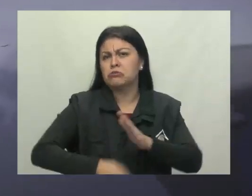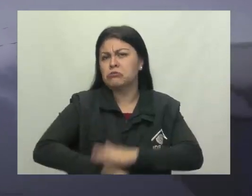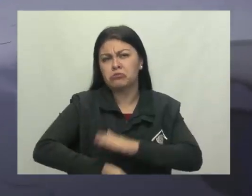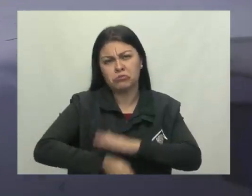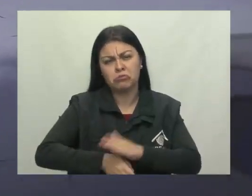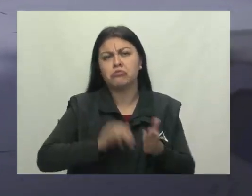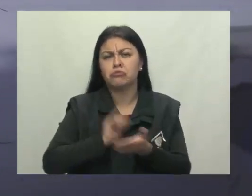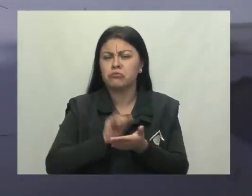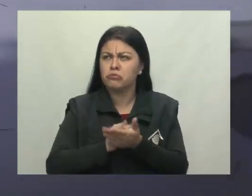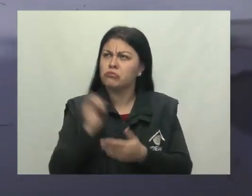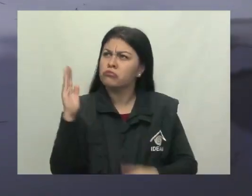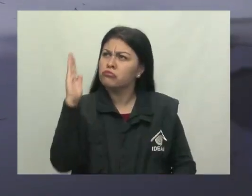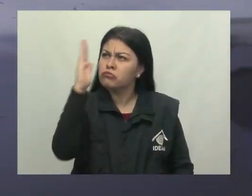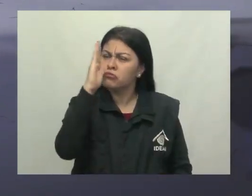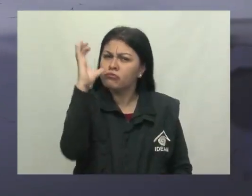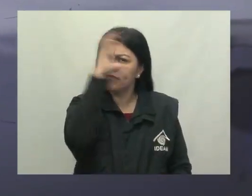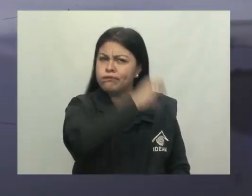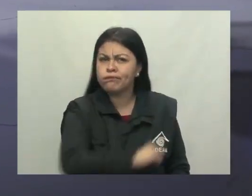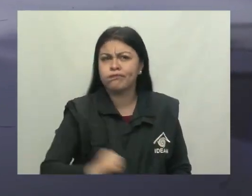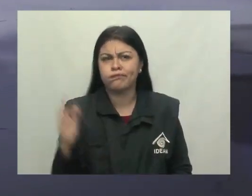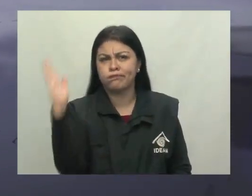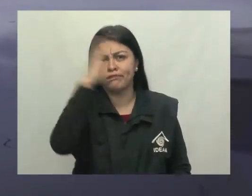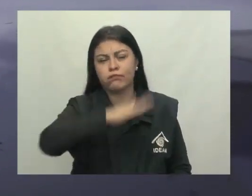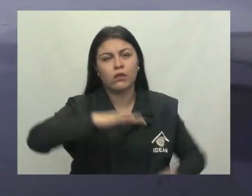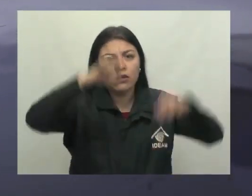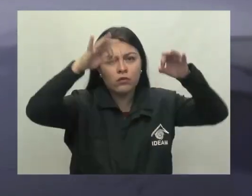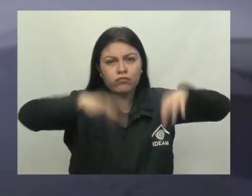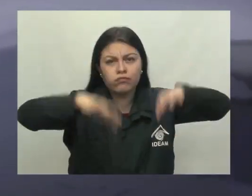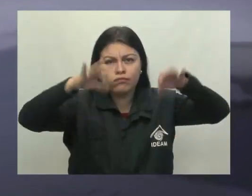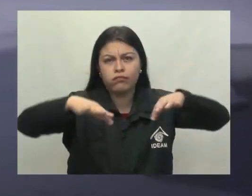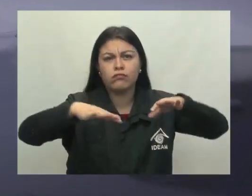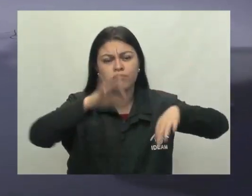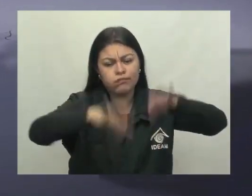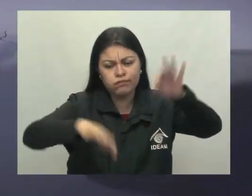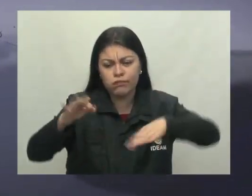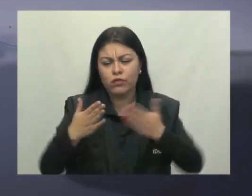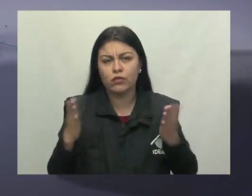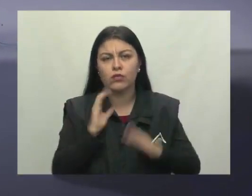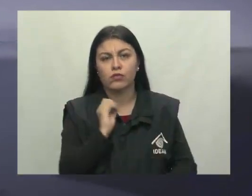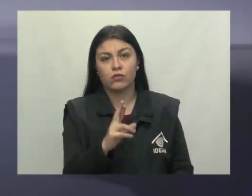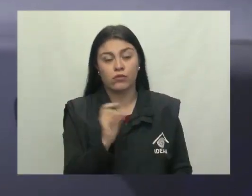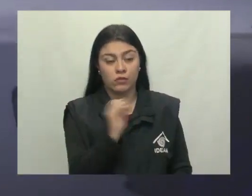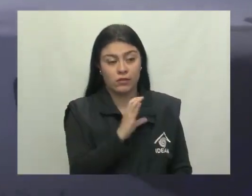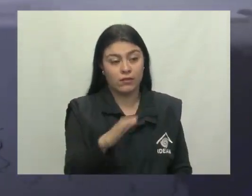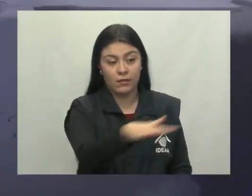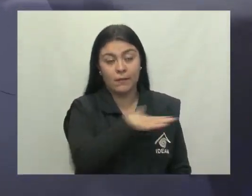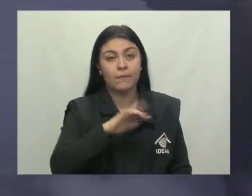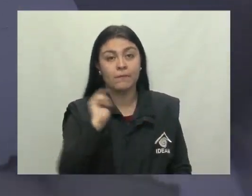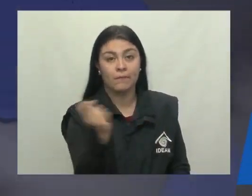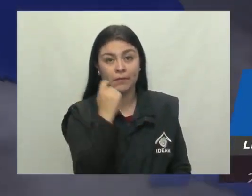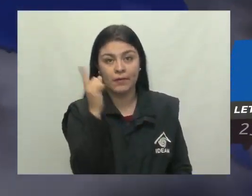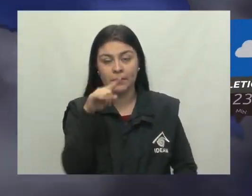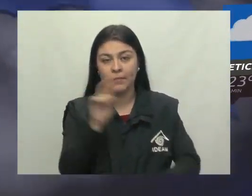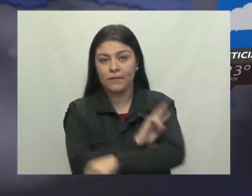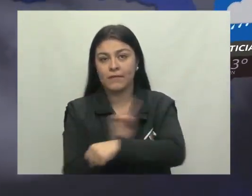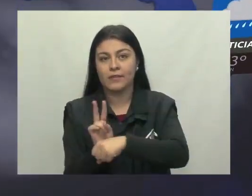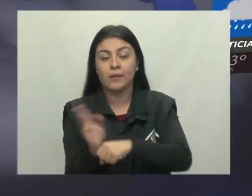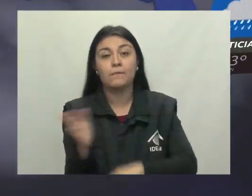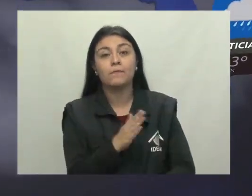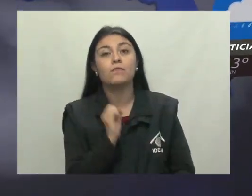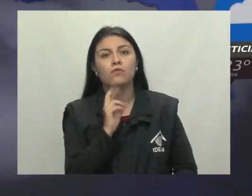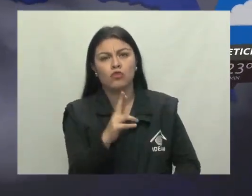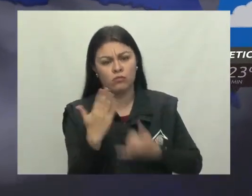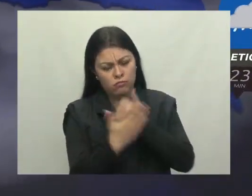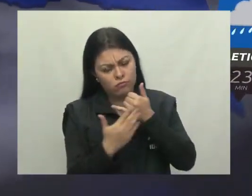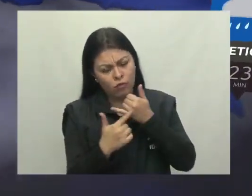condiciones de tiempo seco en amplios sectores de la región, con lloviznas ligeras en el suroccidente del Meta y el oriente del Pichada. Hacia el